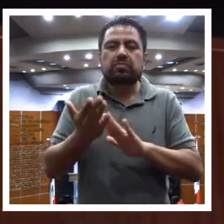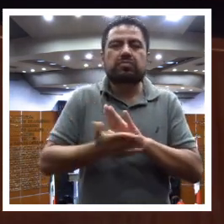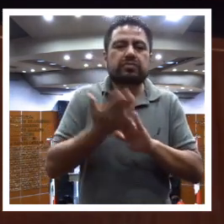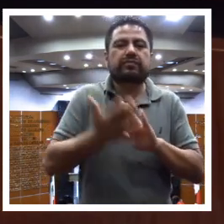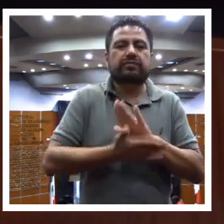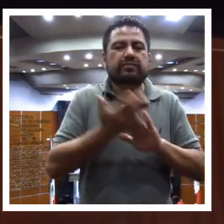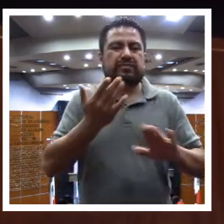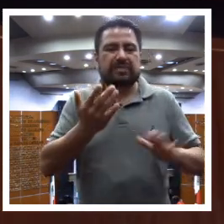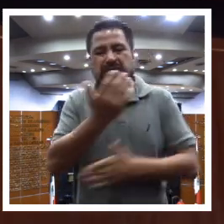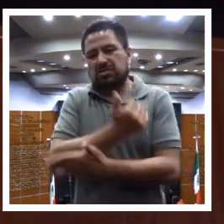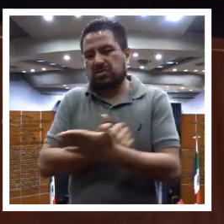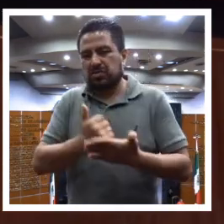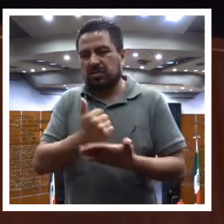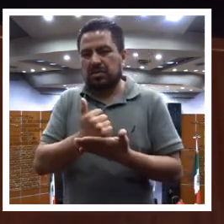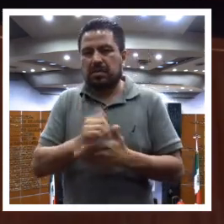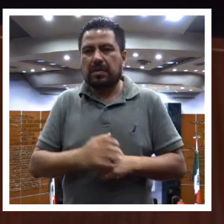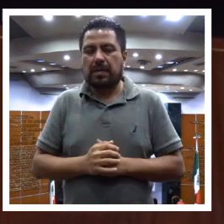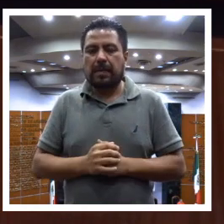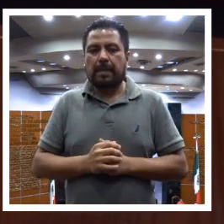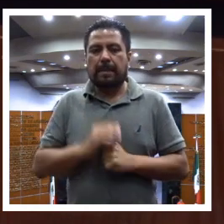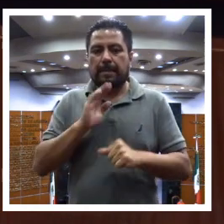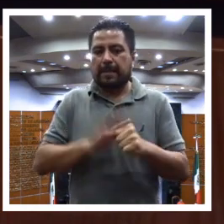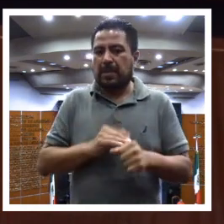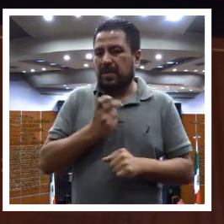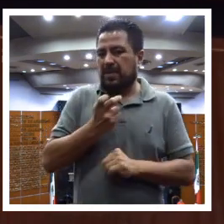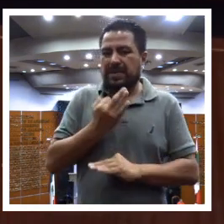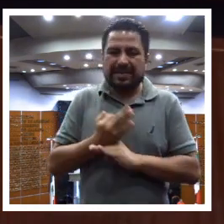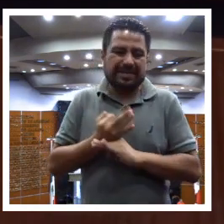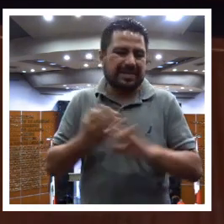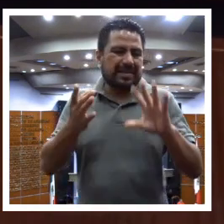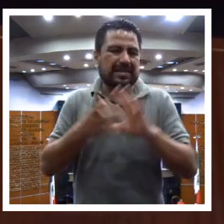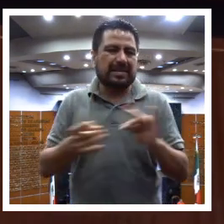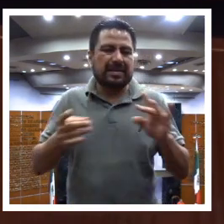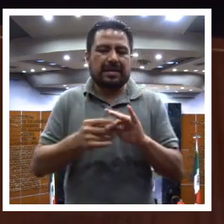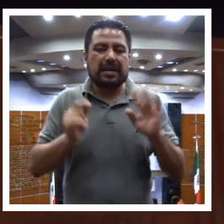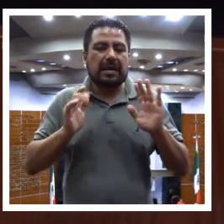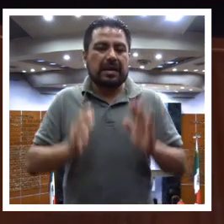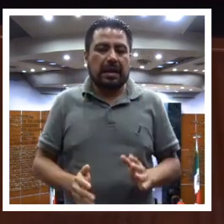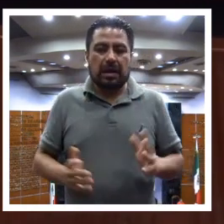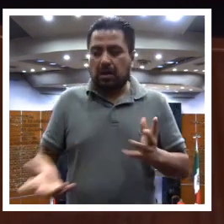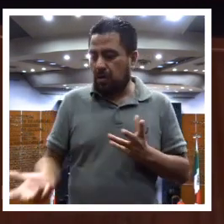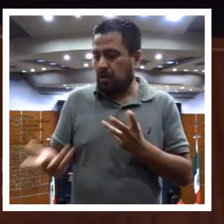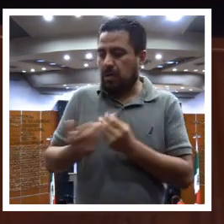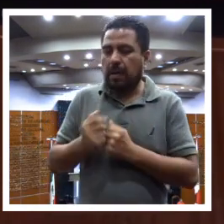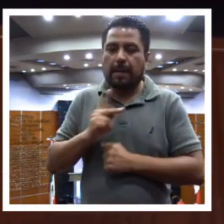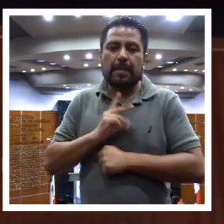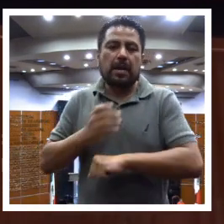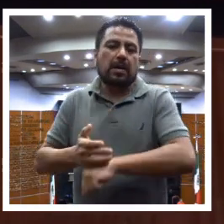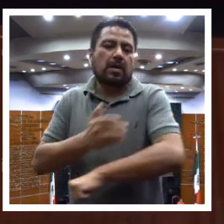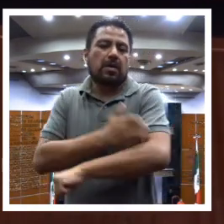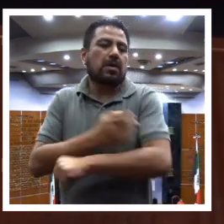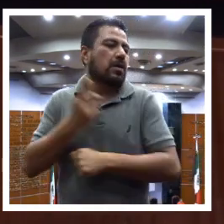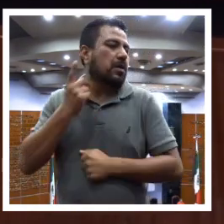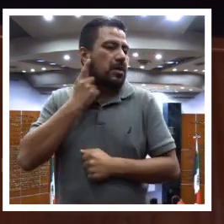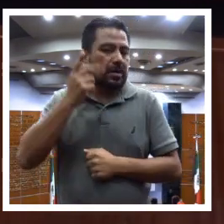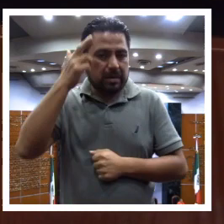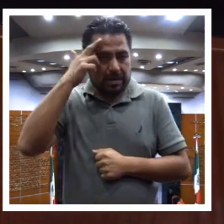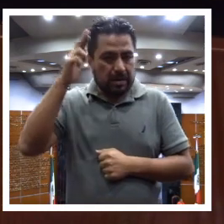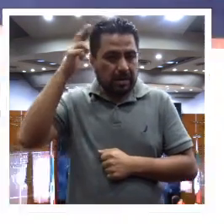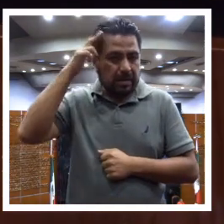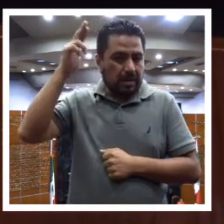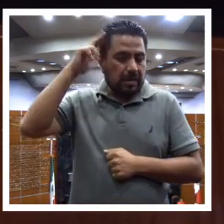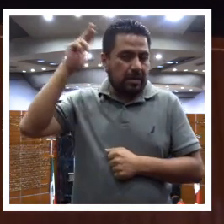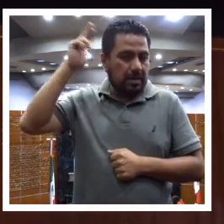infraestructura. Por lo anteriormente expuesto, junto con mi compañero diputado Ricardo Astudillo